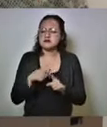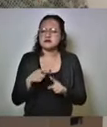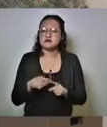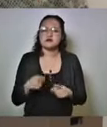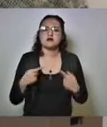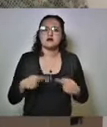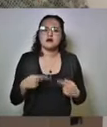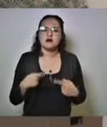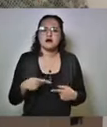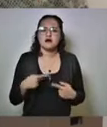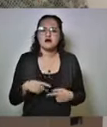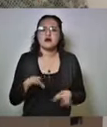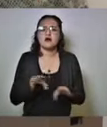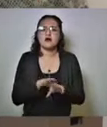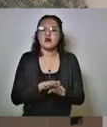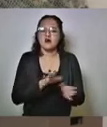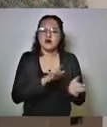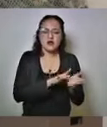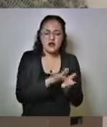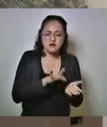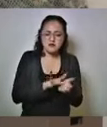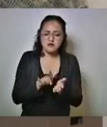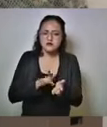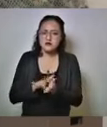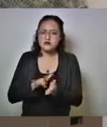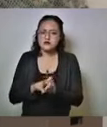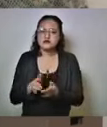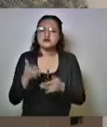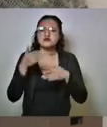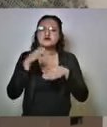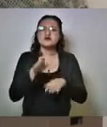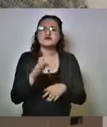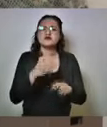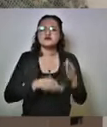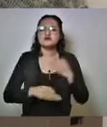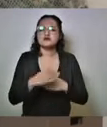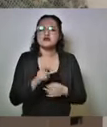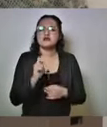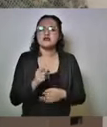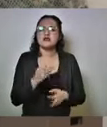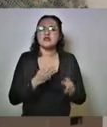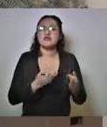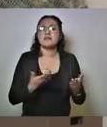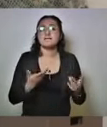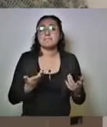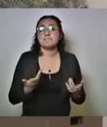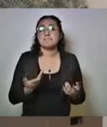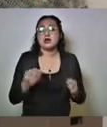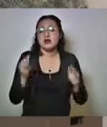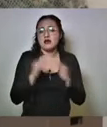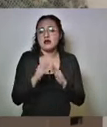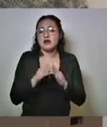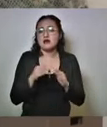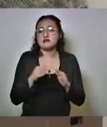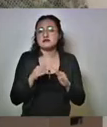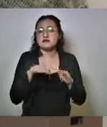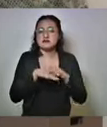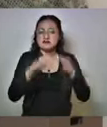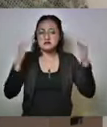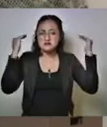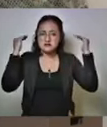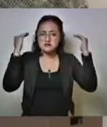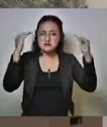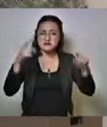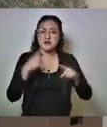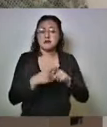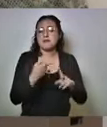brindar esquemas de apoyo a la propia población sobre todo ahí eh lo que son las viviendas con techos de lámina pues son las